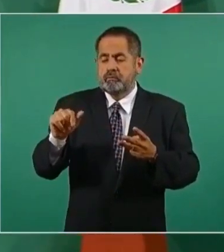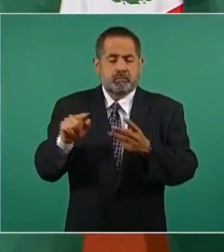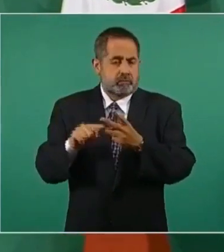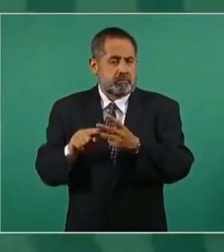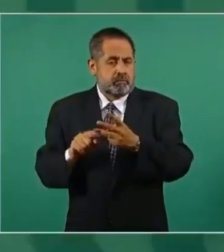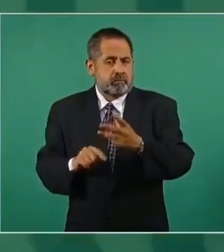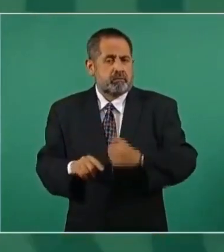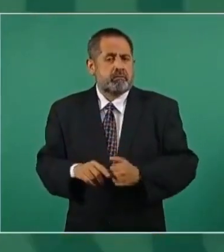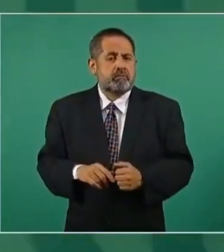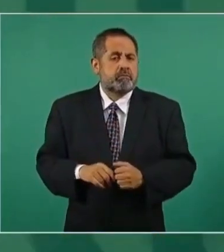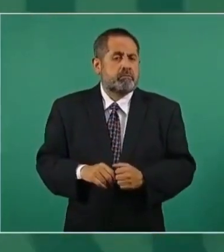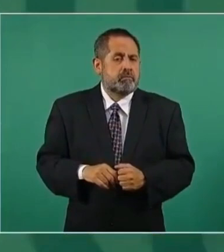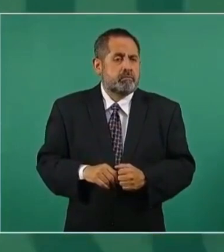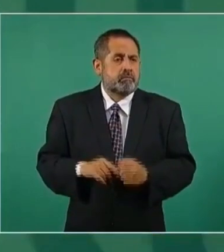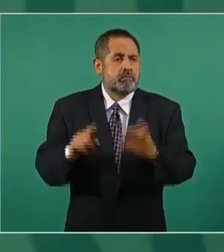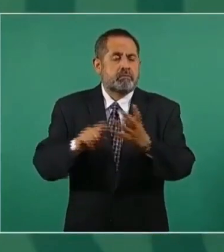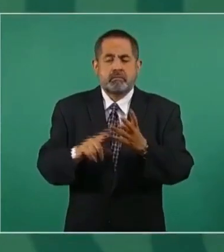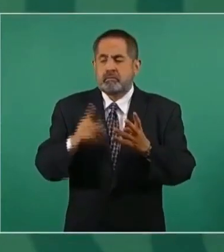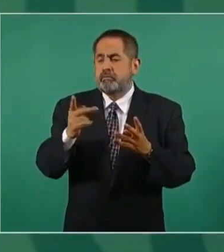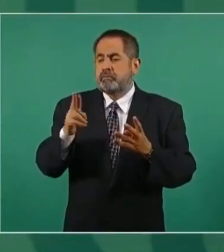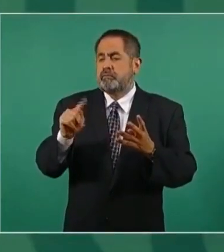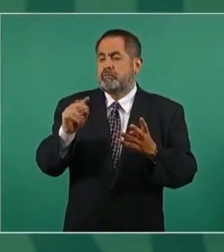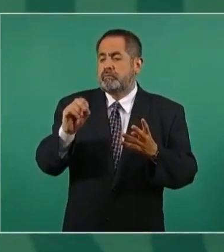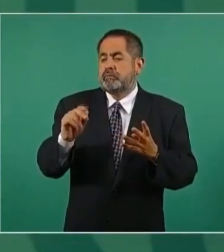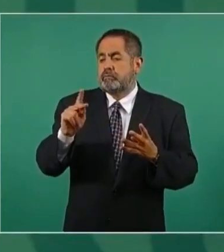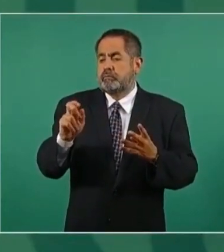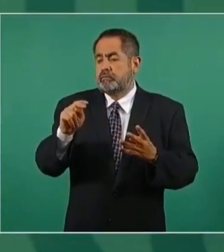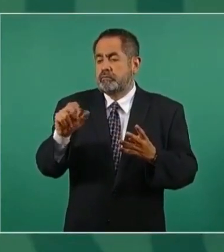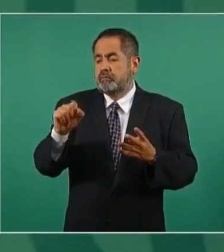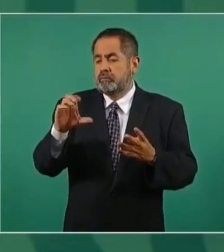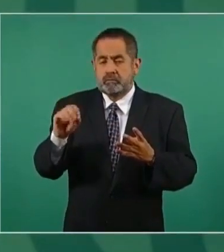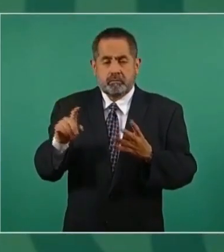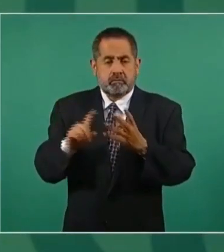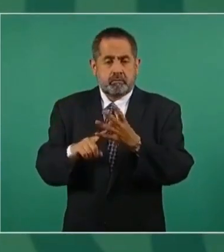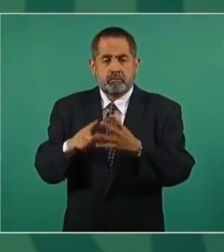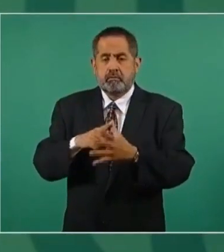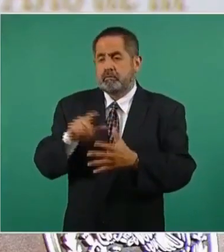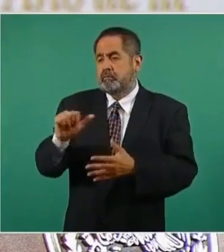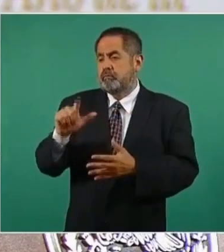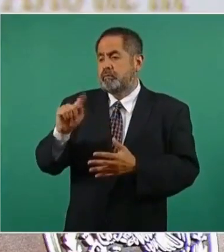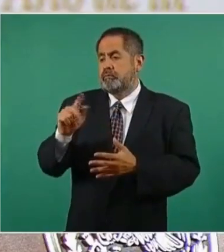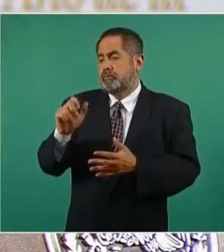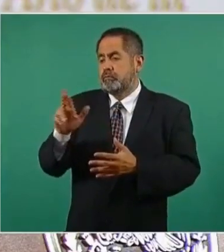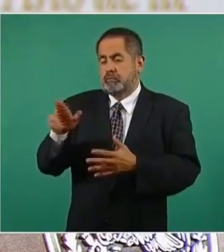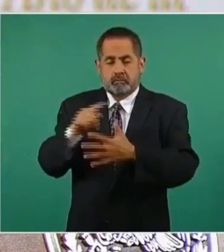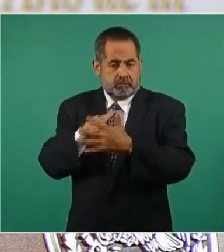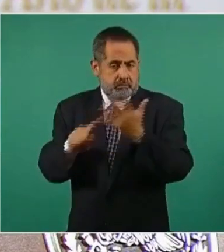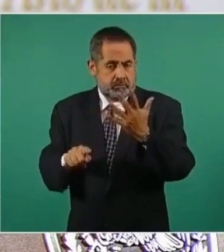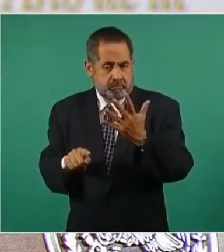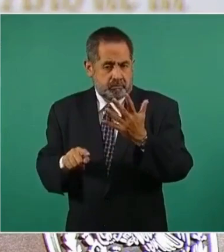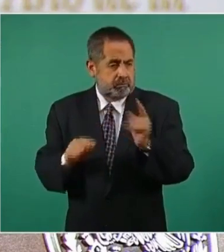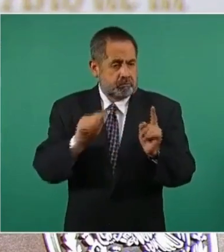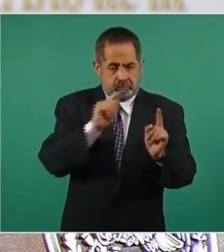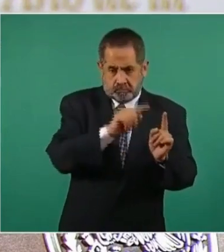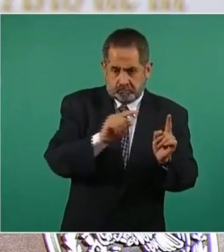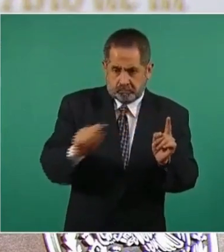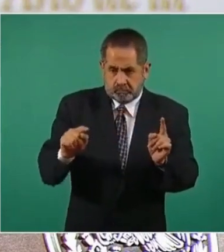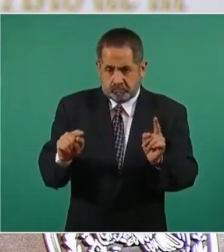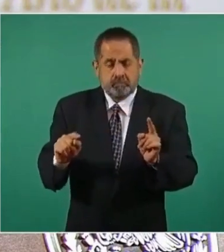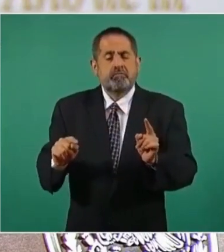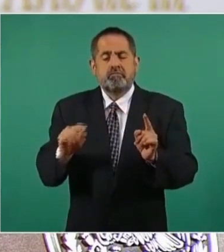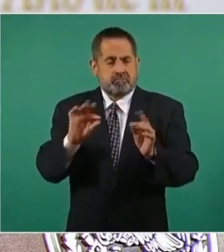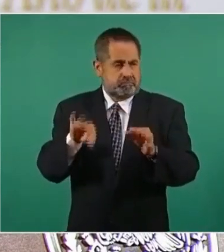en Puerto Peñasco, en Altar. Ahí vamos